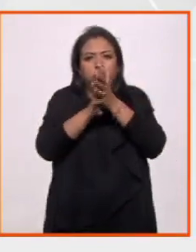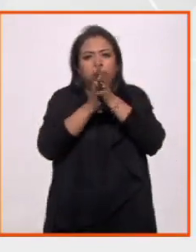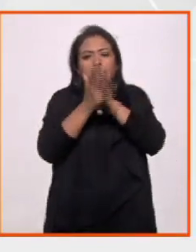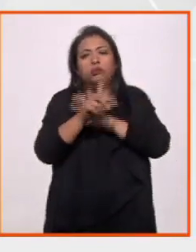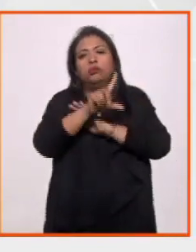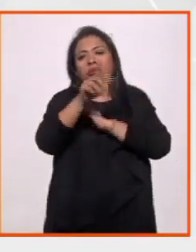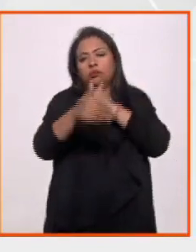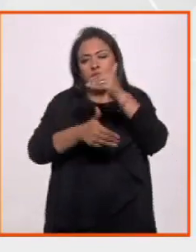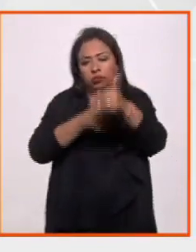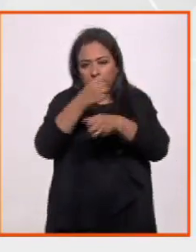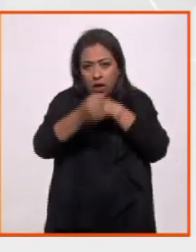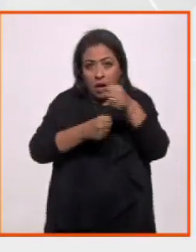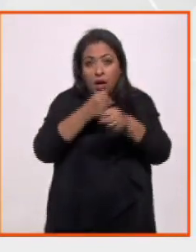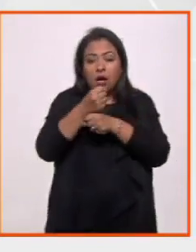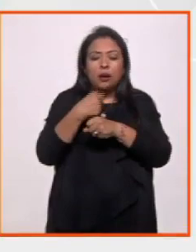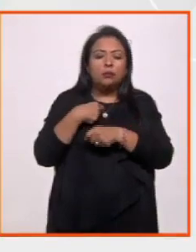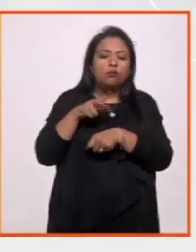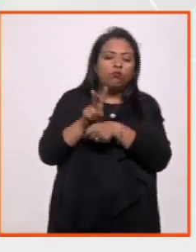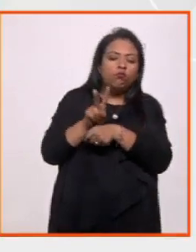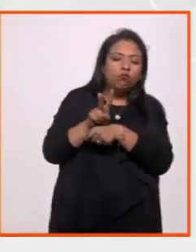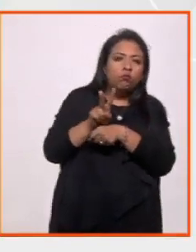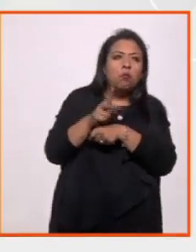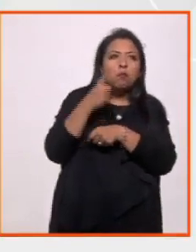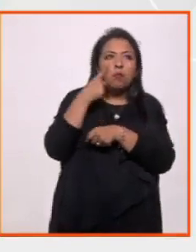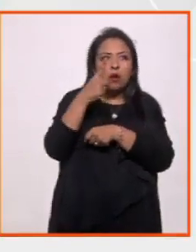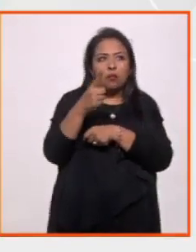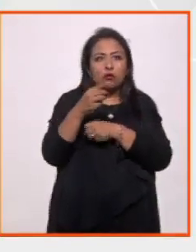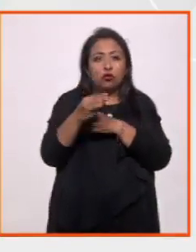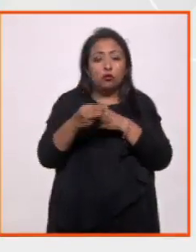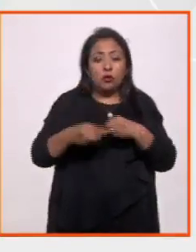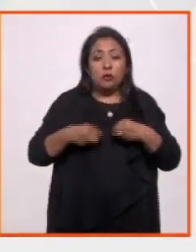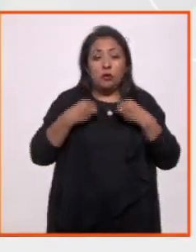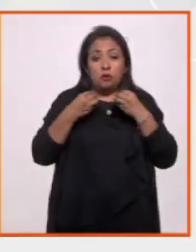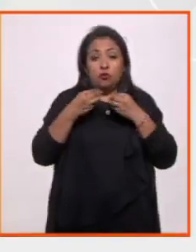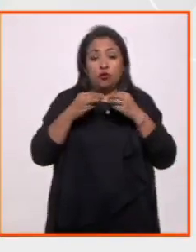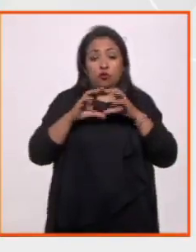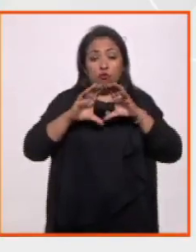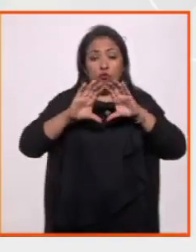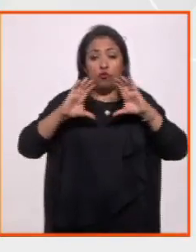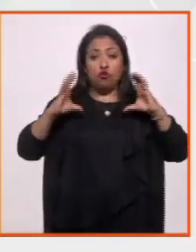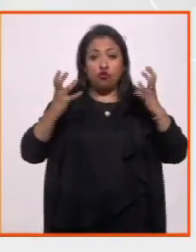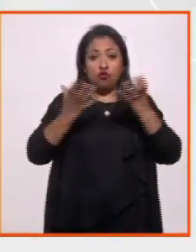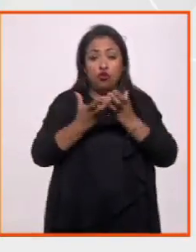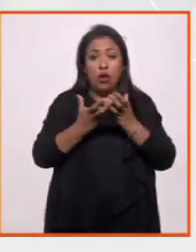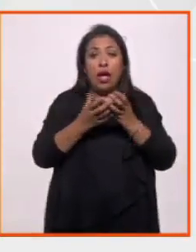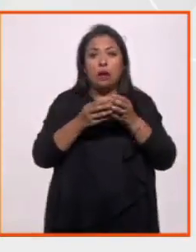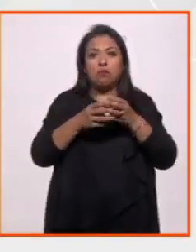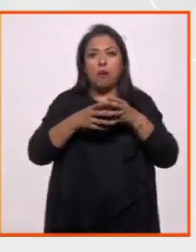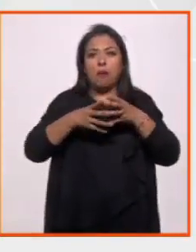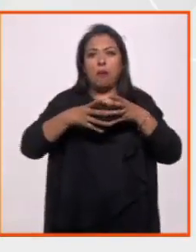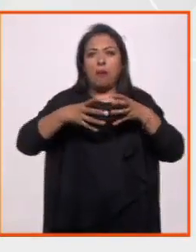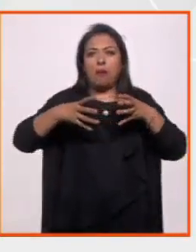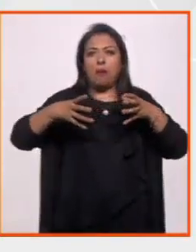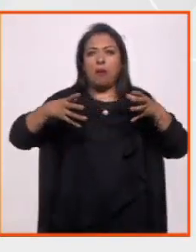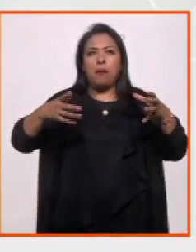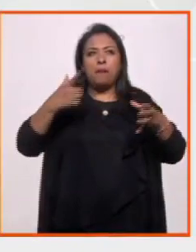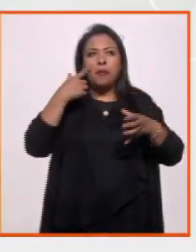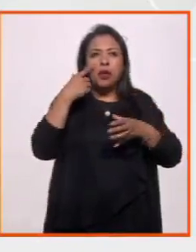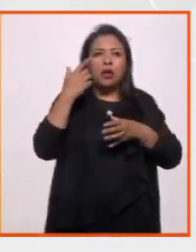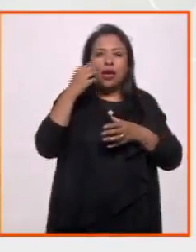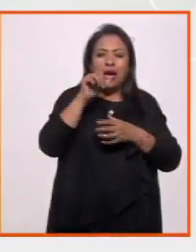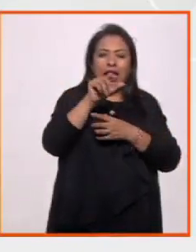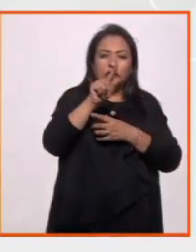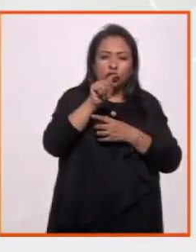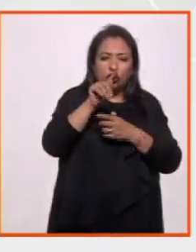años después, las observaciones mostraron que vivimos en un universo en expansión. Las observaciones de la astrofísica, de la astronomía,